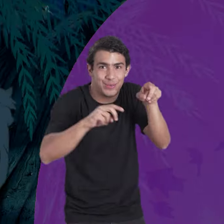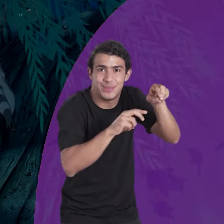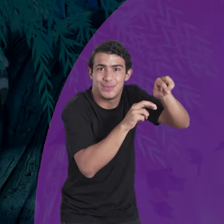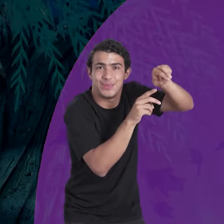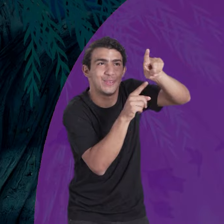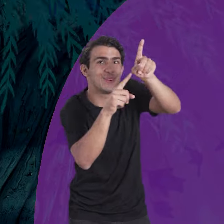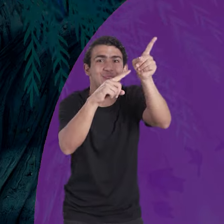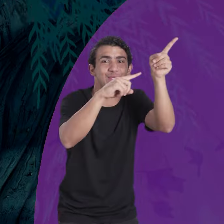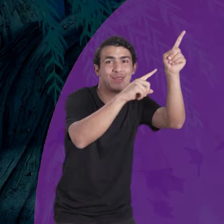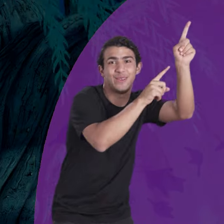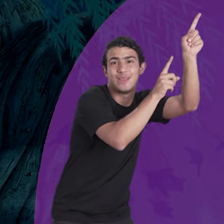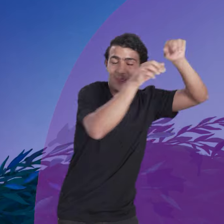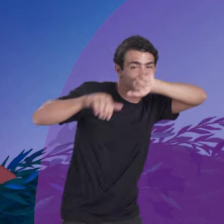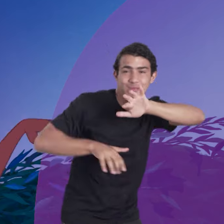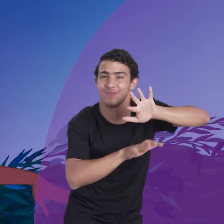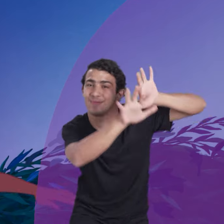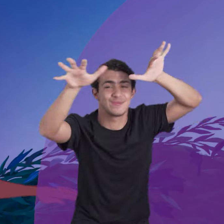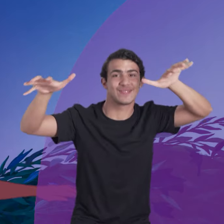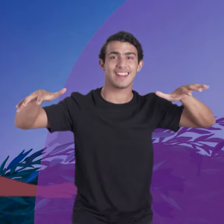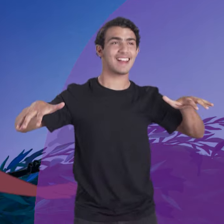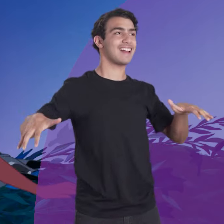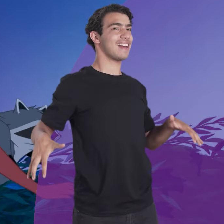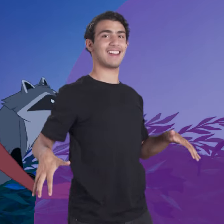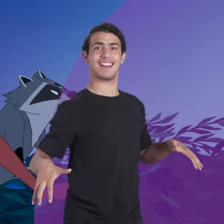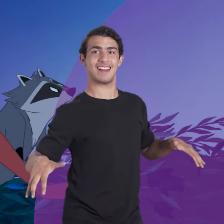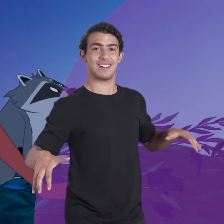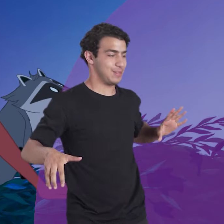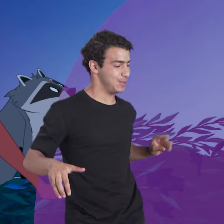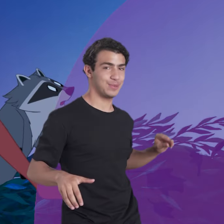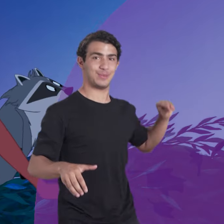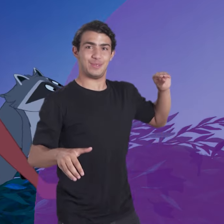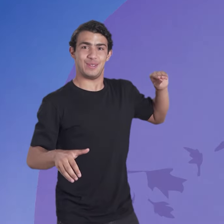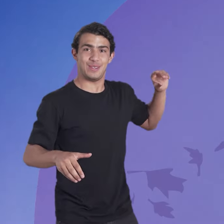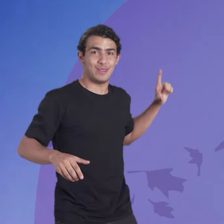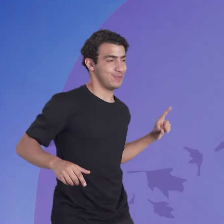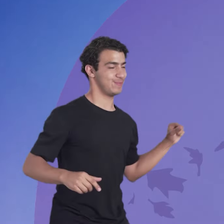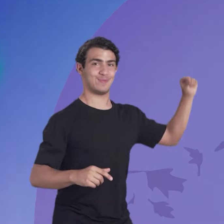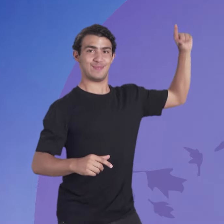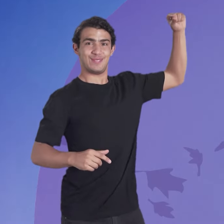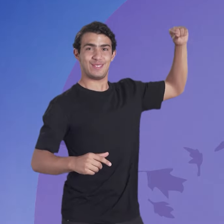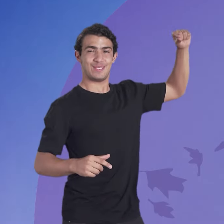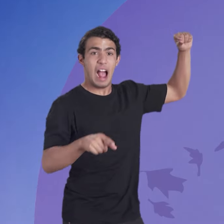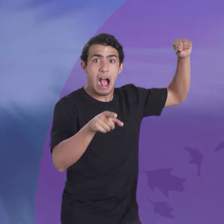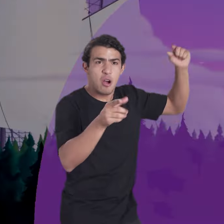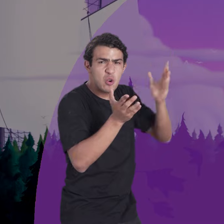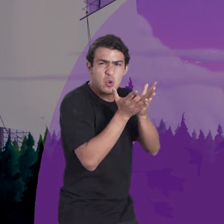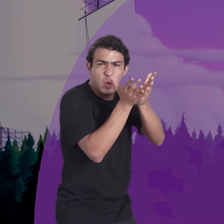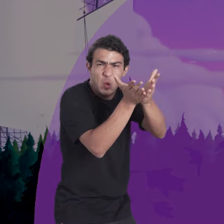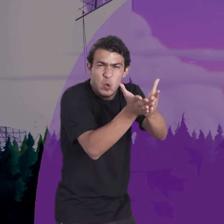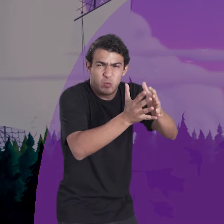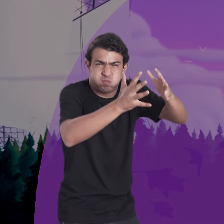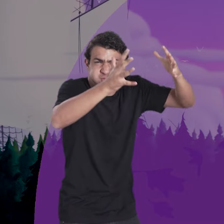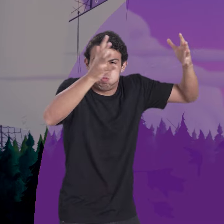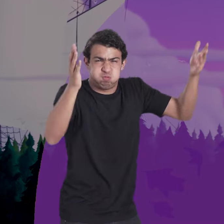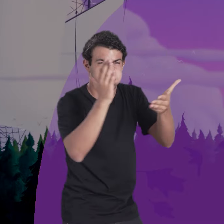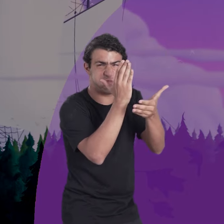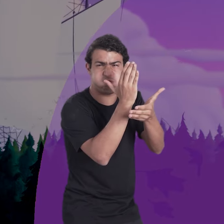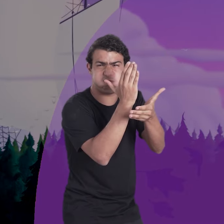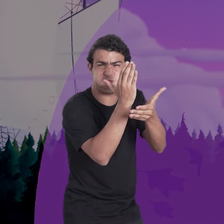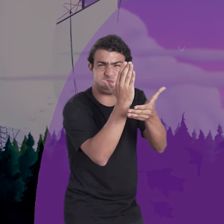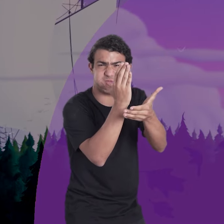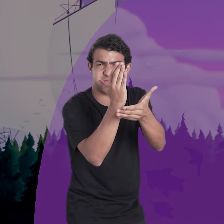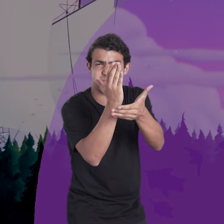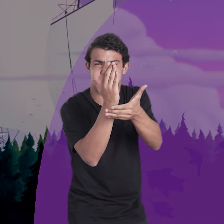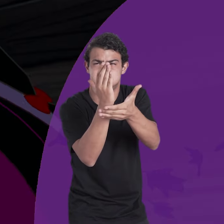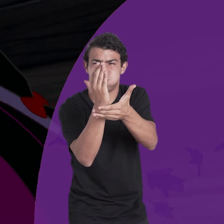ser libre, se deja llevar por el viento. Y cuando trepa a un árbol para ver mejor, descubre un barco invasor